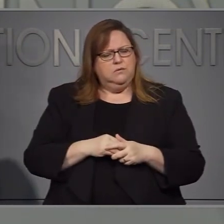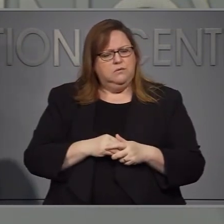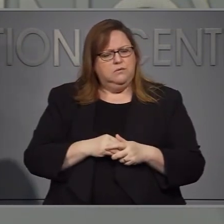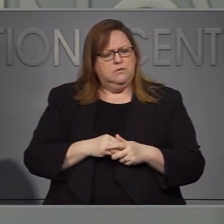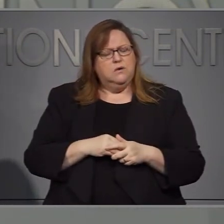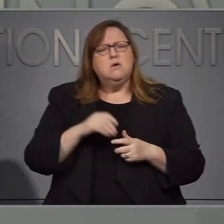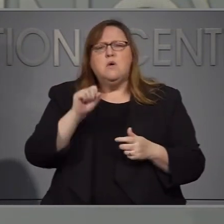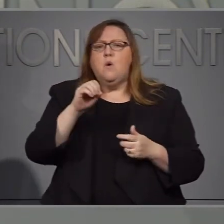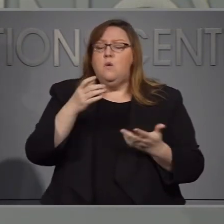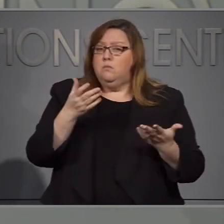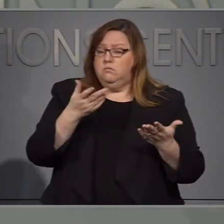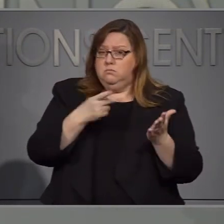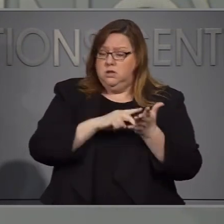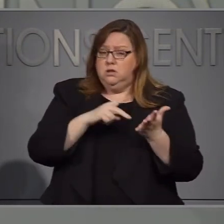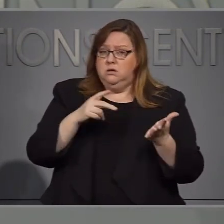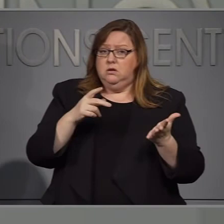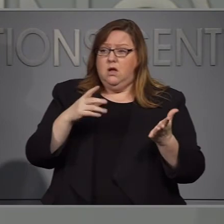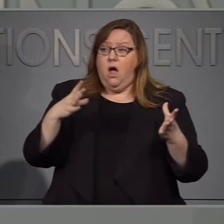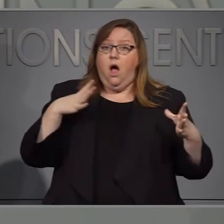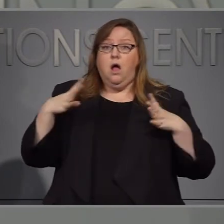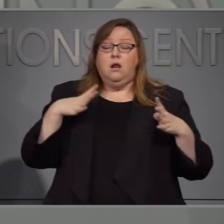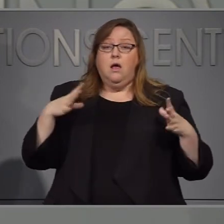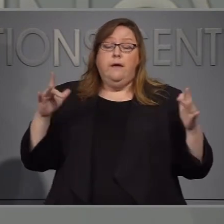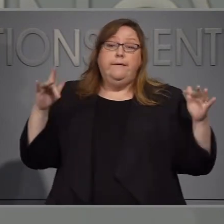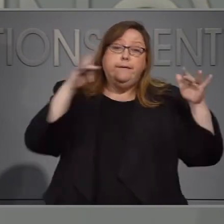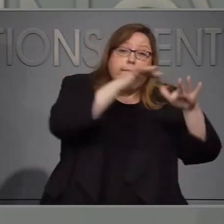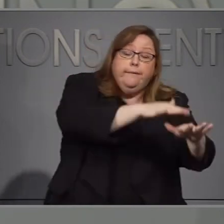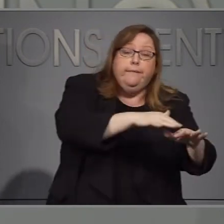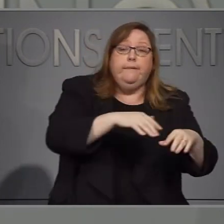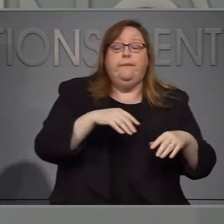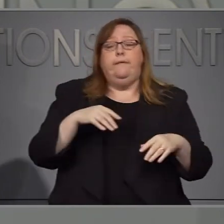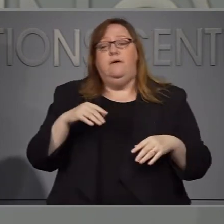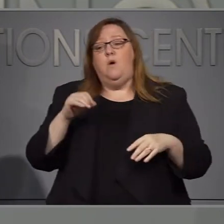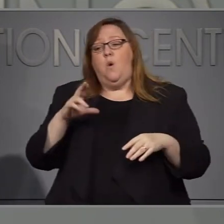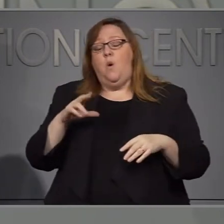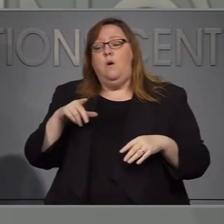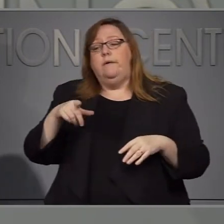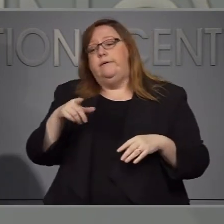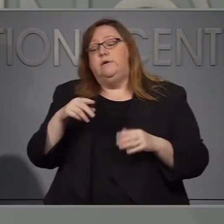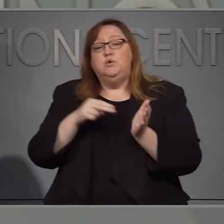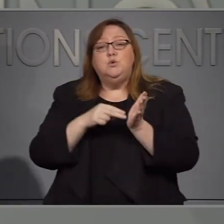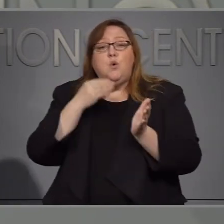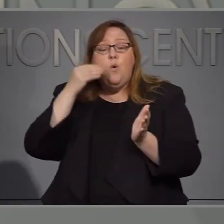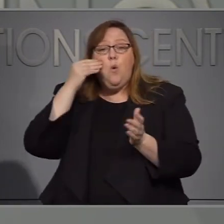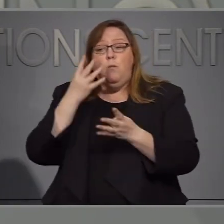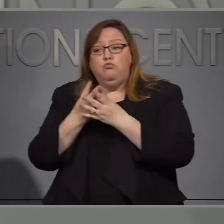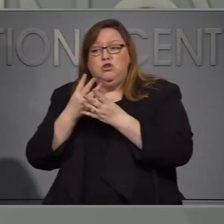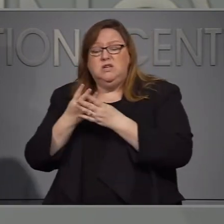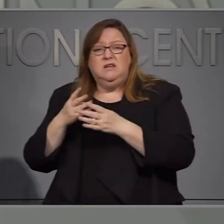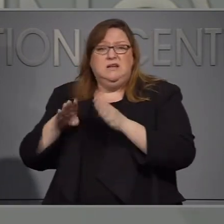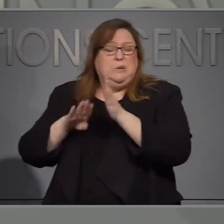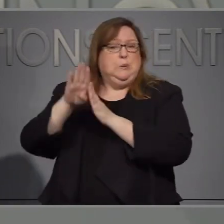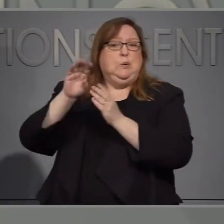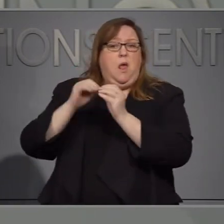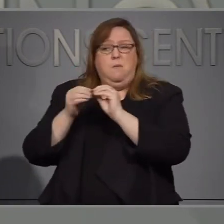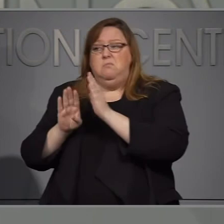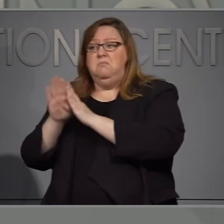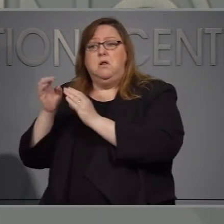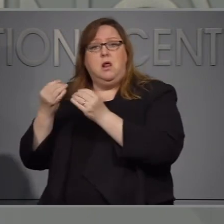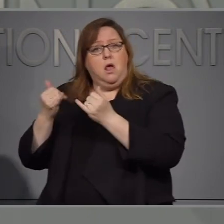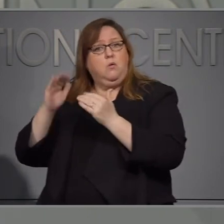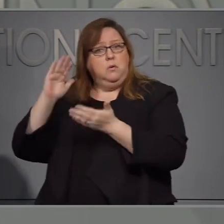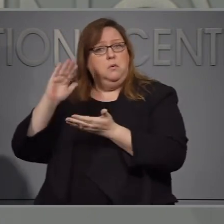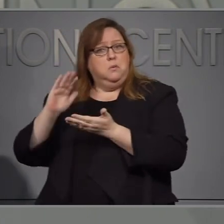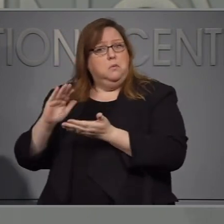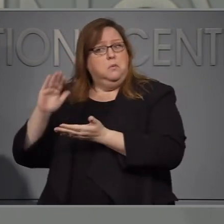Ya pasamos la época donde hay reuniones por por días festivos o pasó lo que